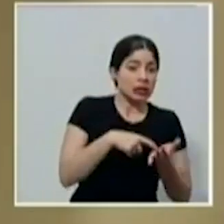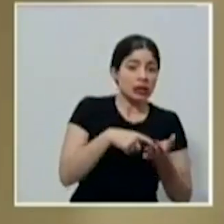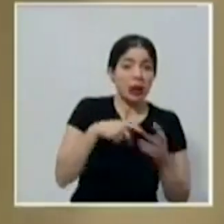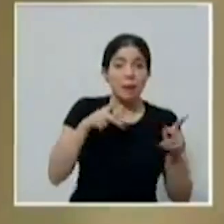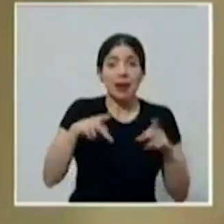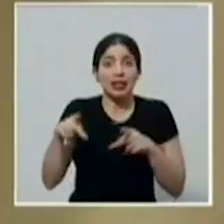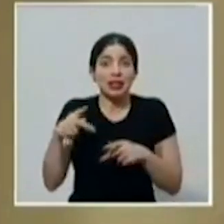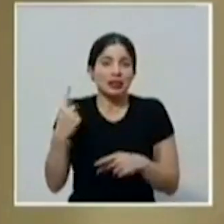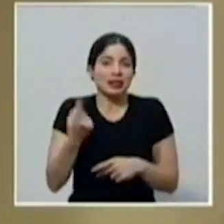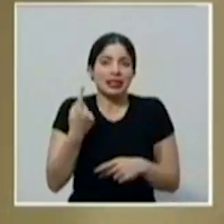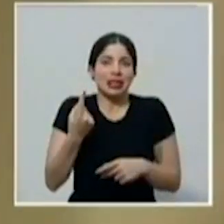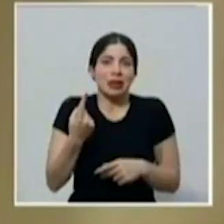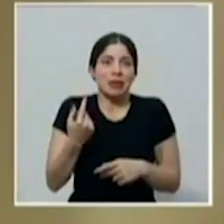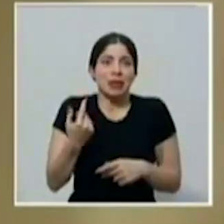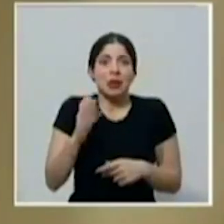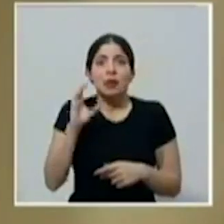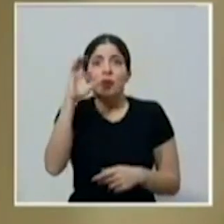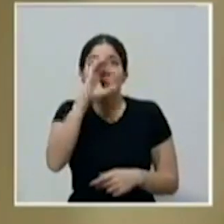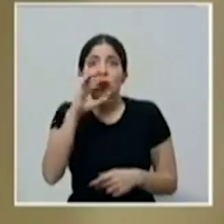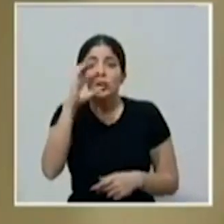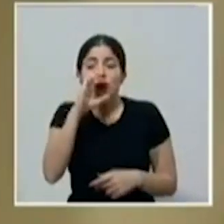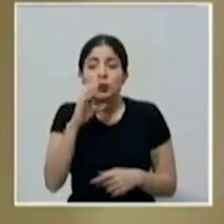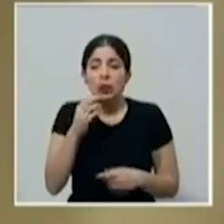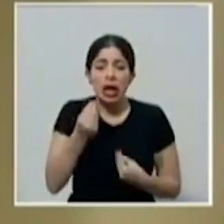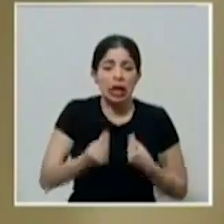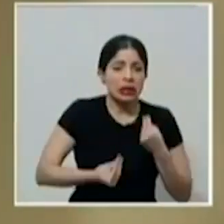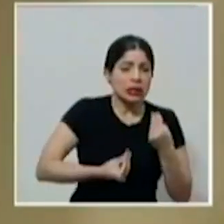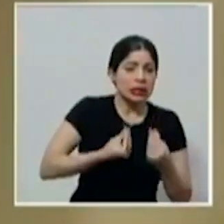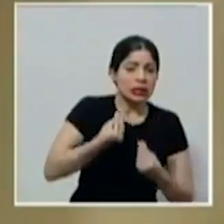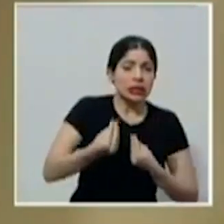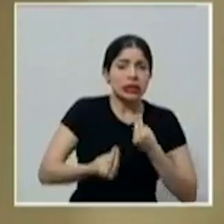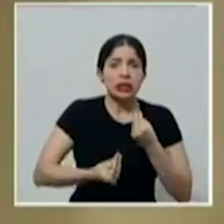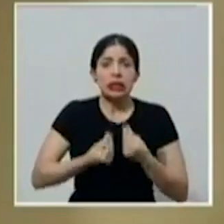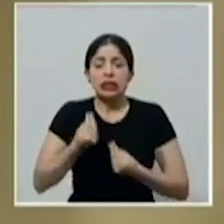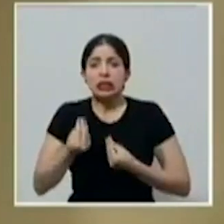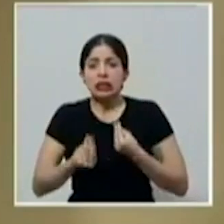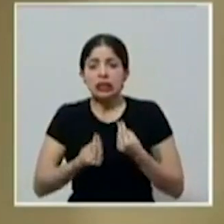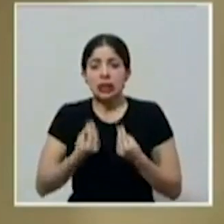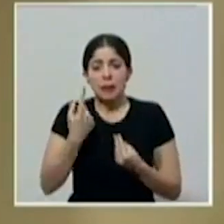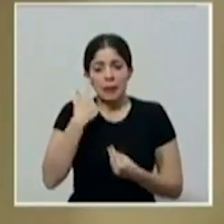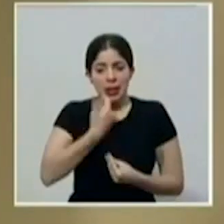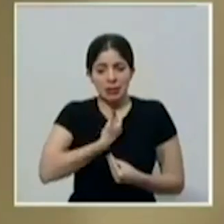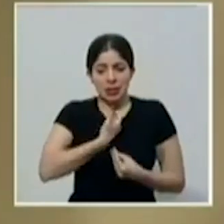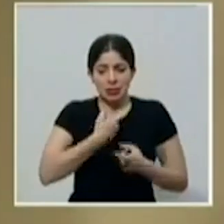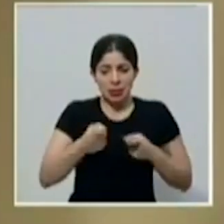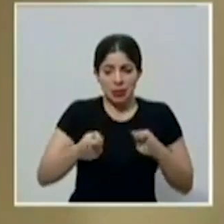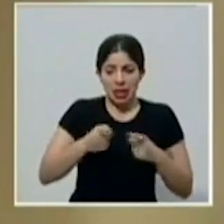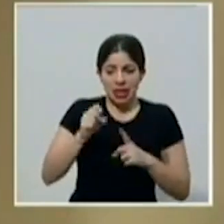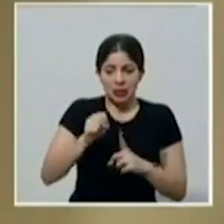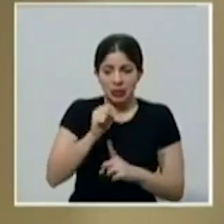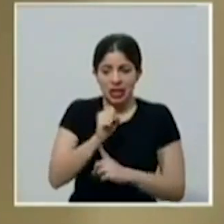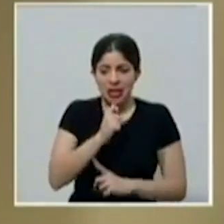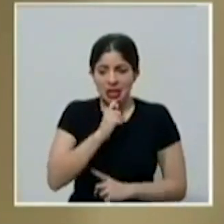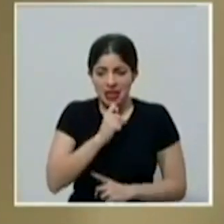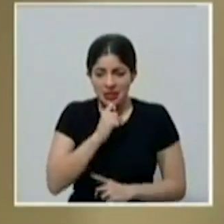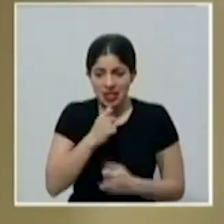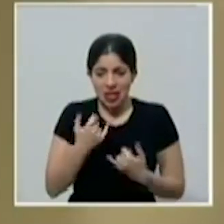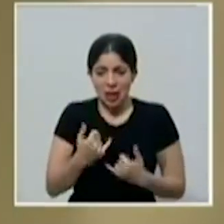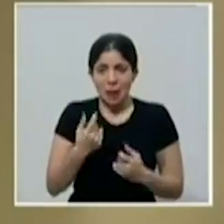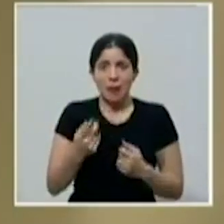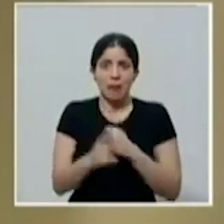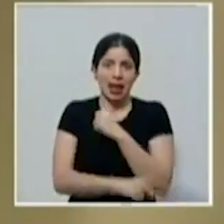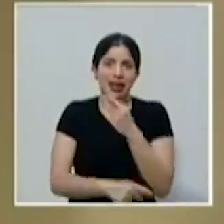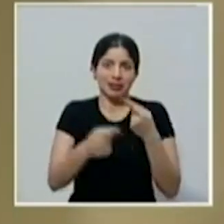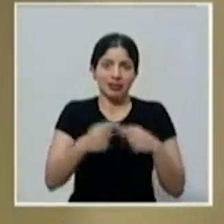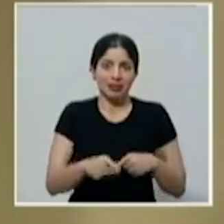gente común que está buscando las formas para agenciarse esta situación difícil que vive en nuestro país.